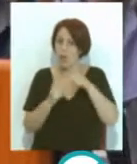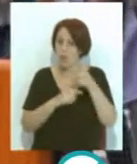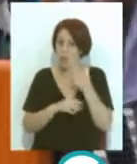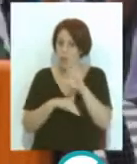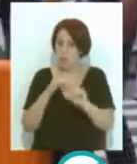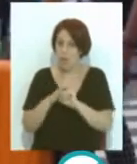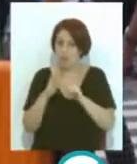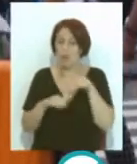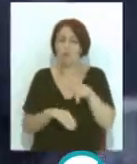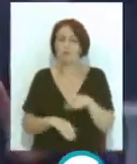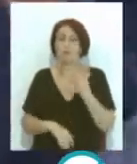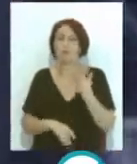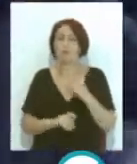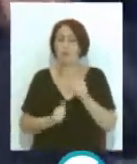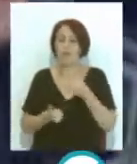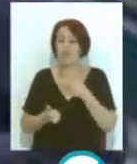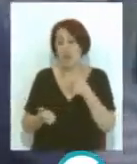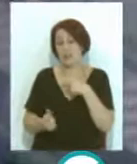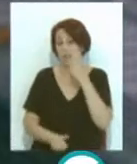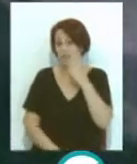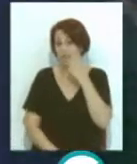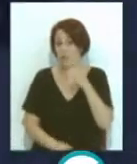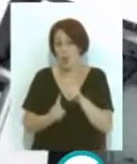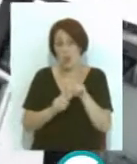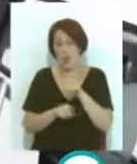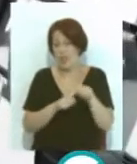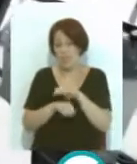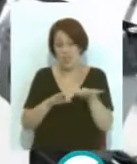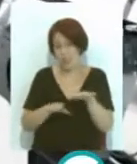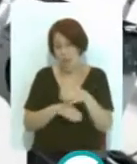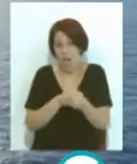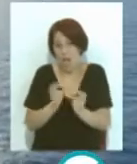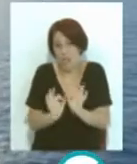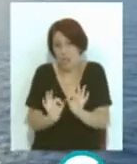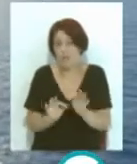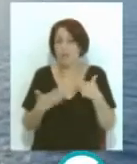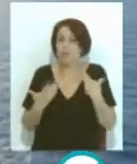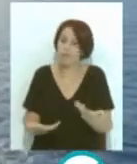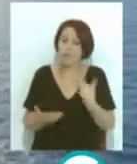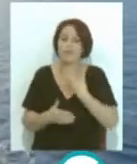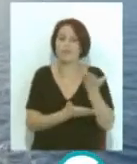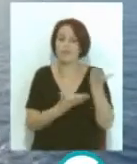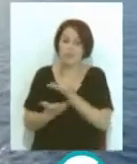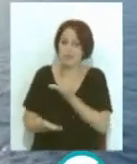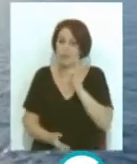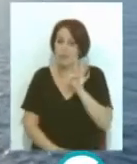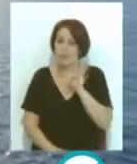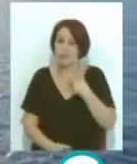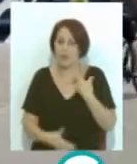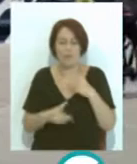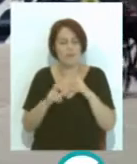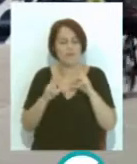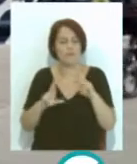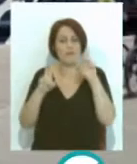Un inicio de temporada así, atípico como todo lo que está provocando la pandemia, que sin embargo es recibido con optimismo y grandes